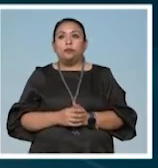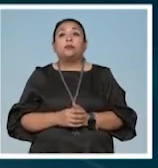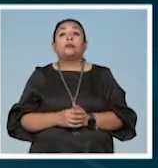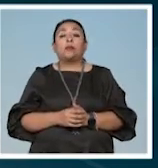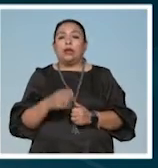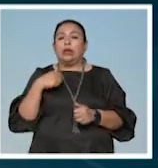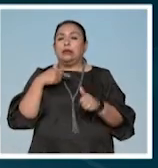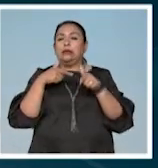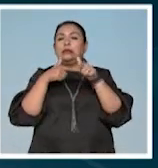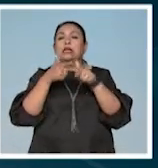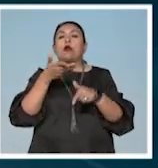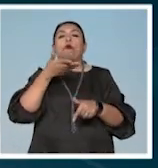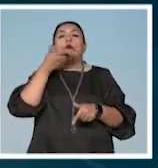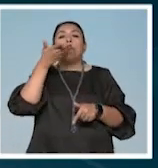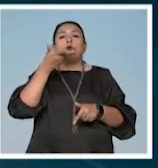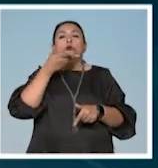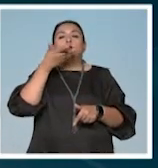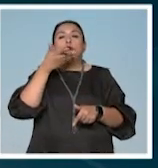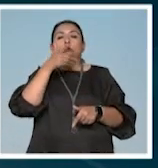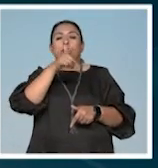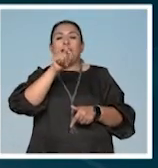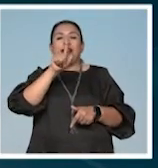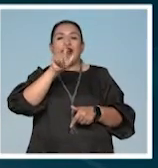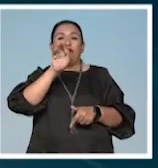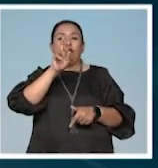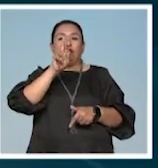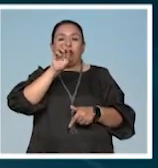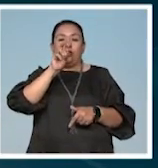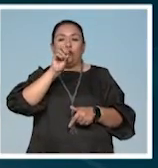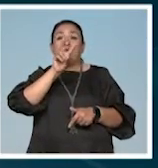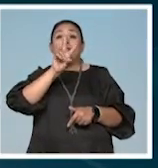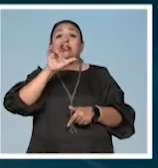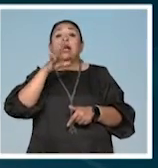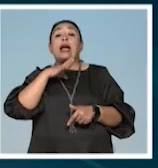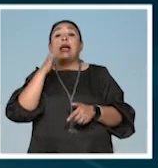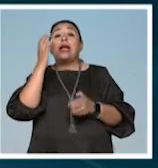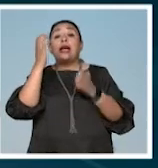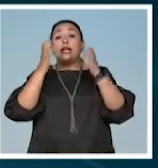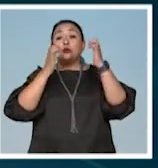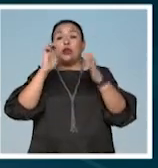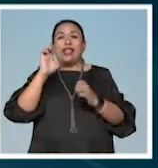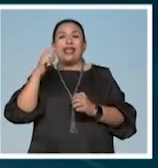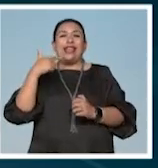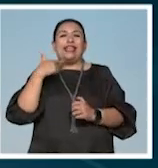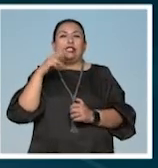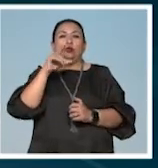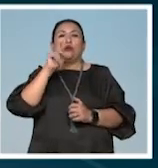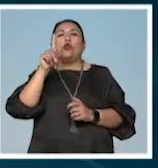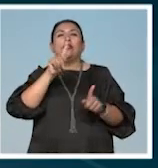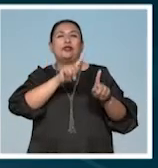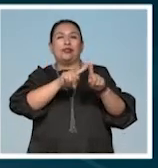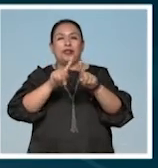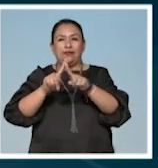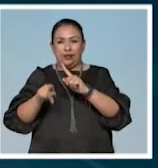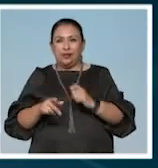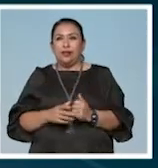Y continuando con la tradición, el maestro Alfredo Vilchis presenta la exposición Exvotos sobre la diversidad.